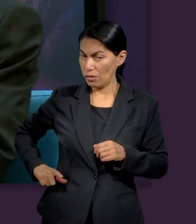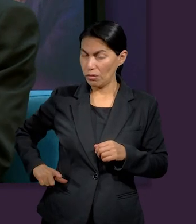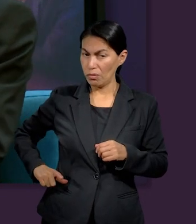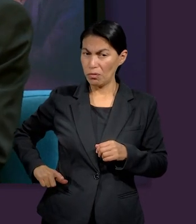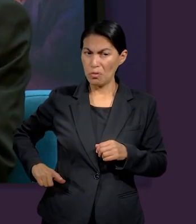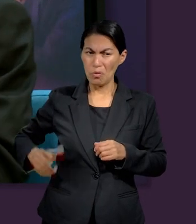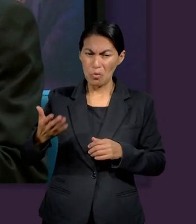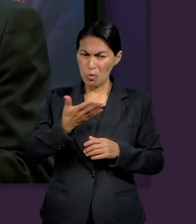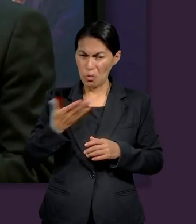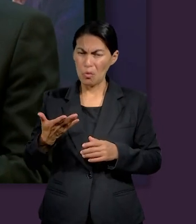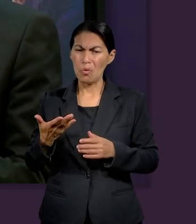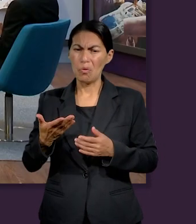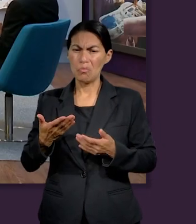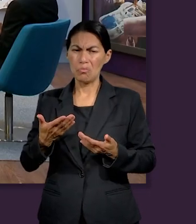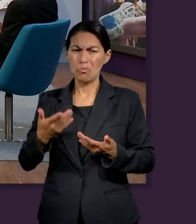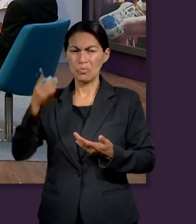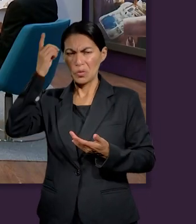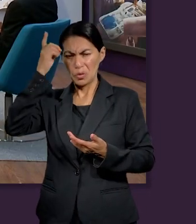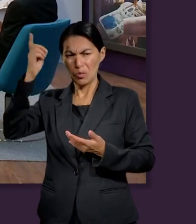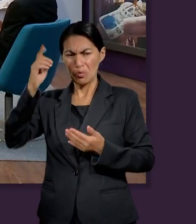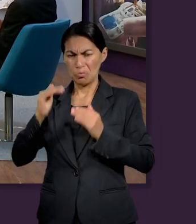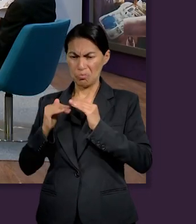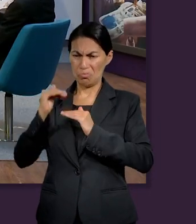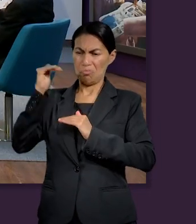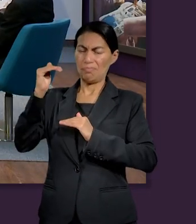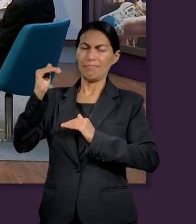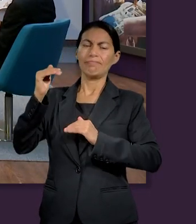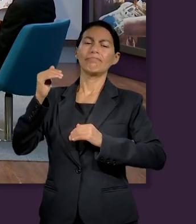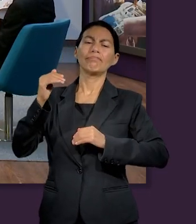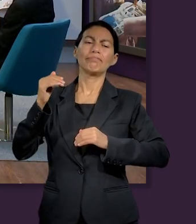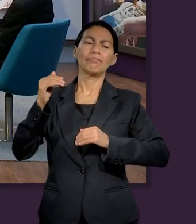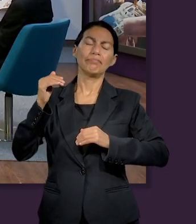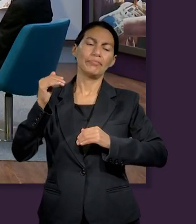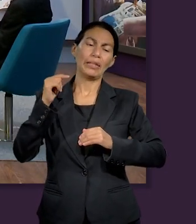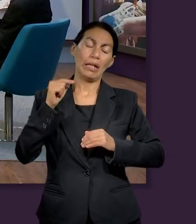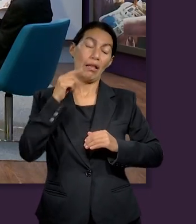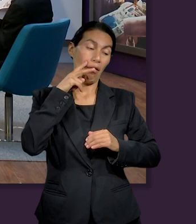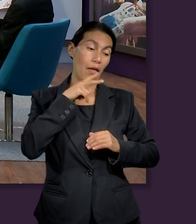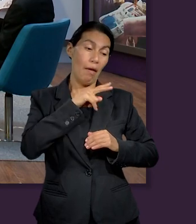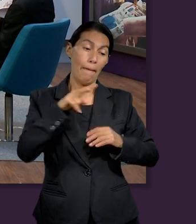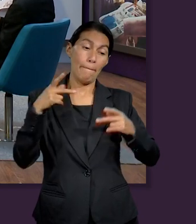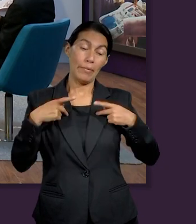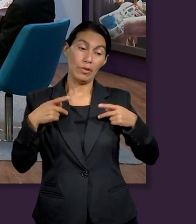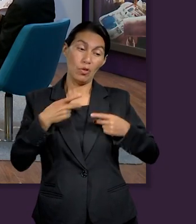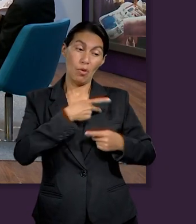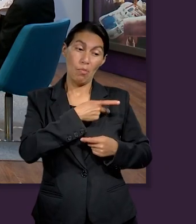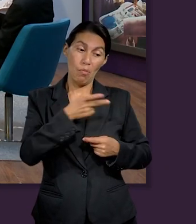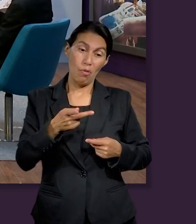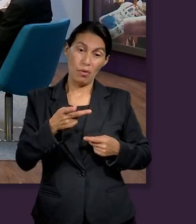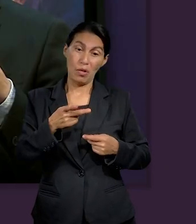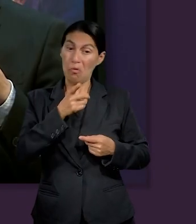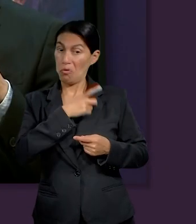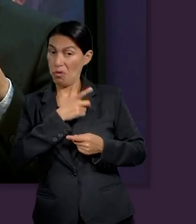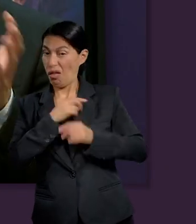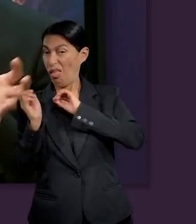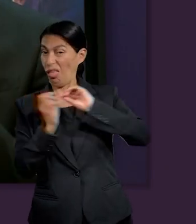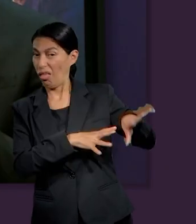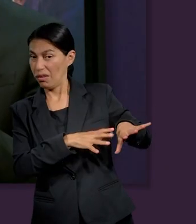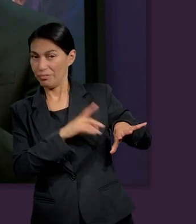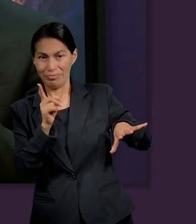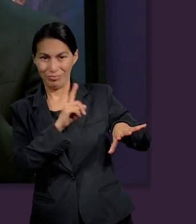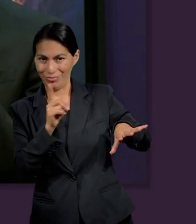los pobres son algo muy importante. En la sociedad que Dios quería instituir para Israel era, sí, hay